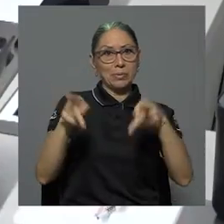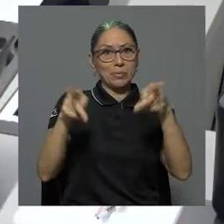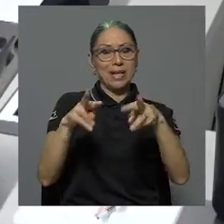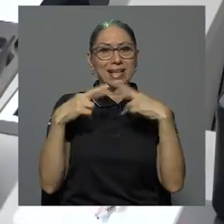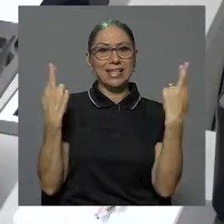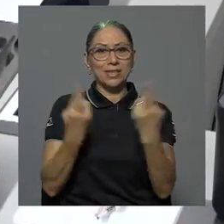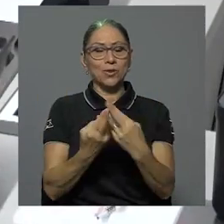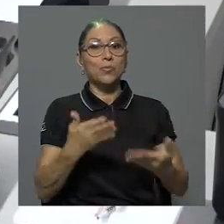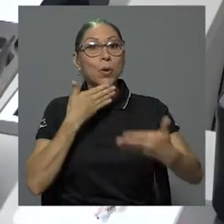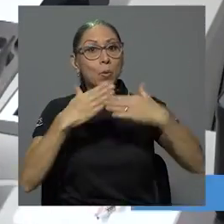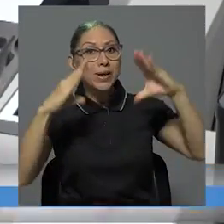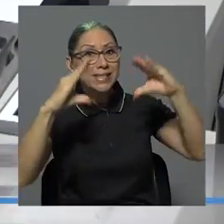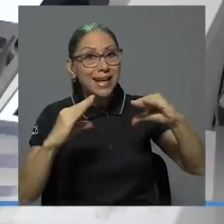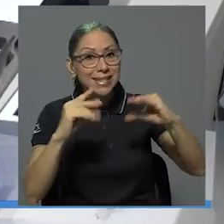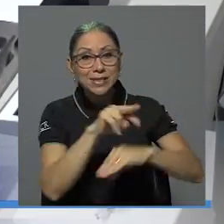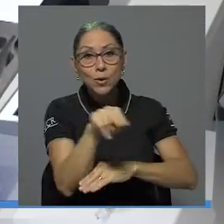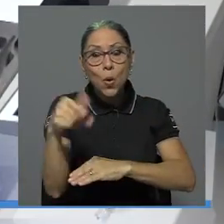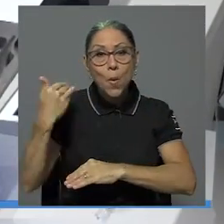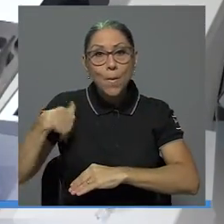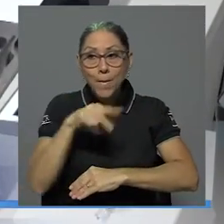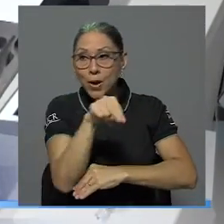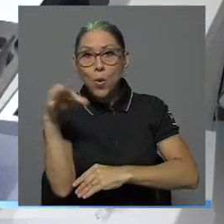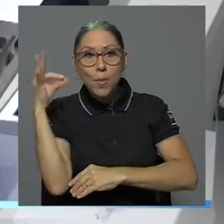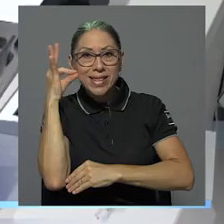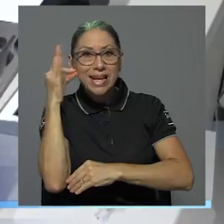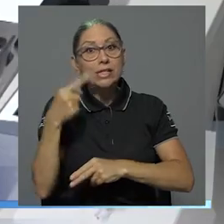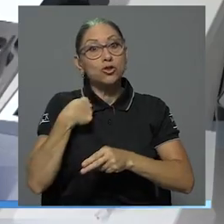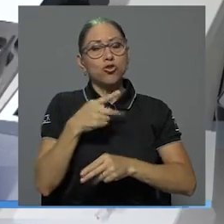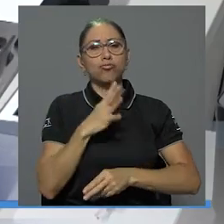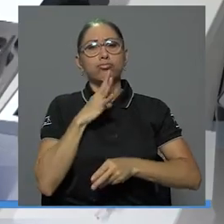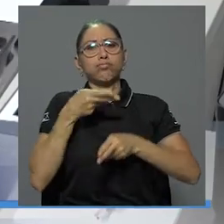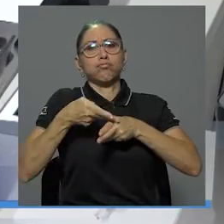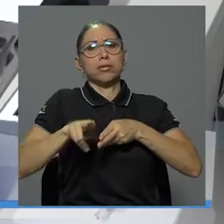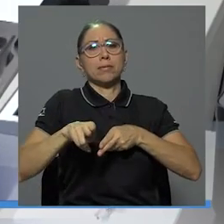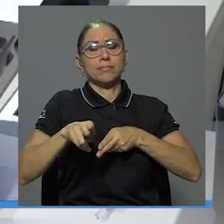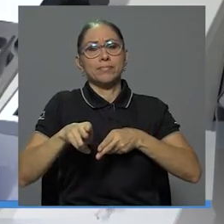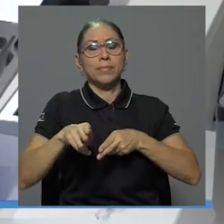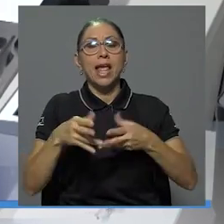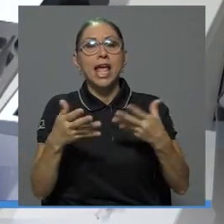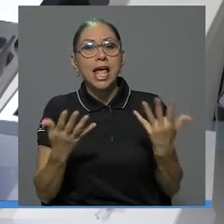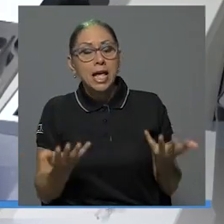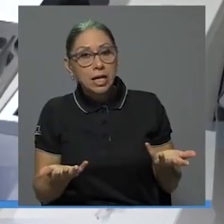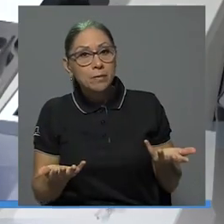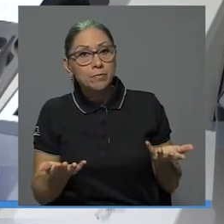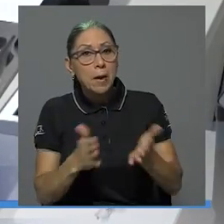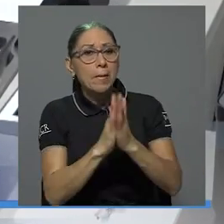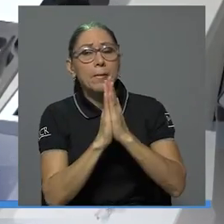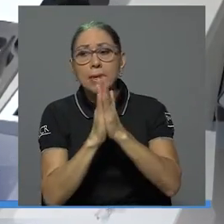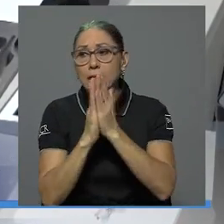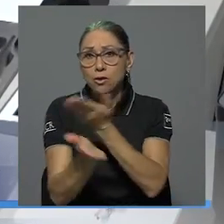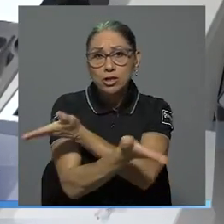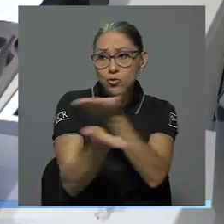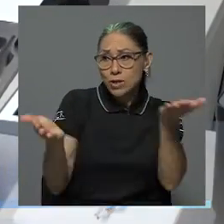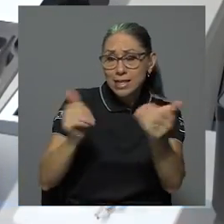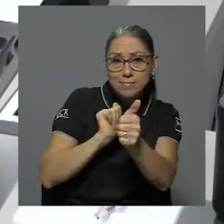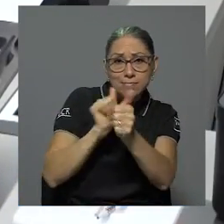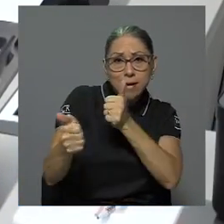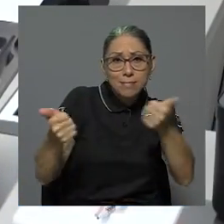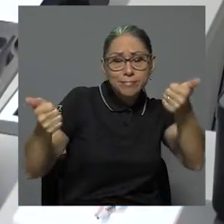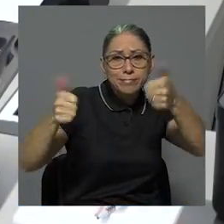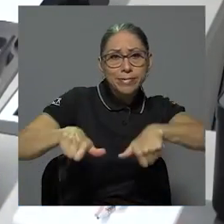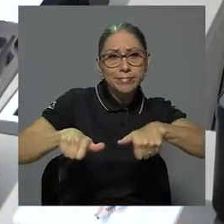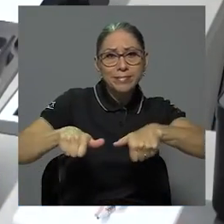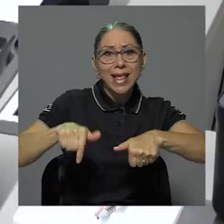Muy buenas tardes compañeros y compañeras, seré breve en esta tarde pidiéndoles a ustedes la aprobación de